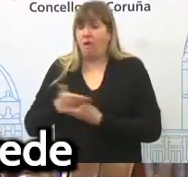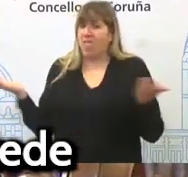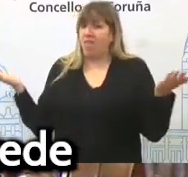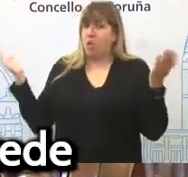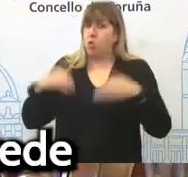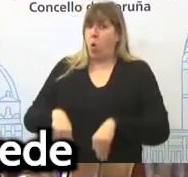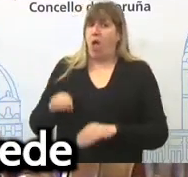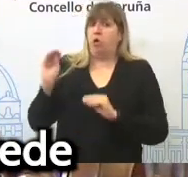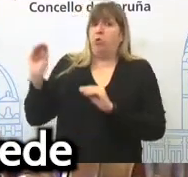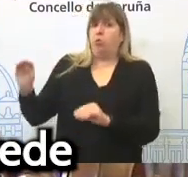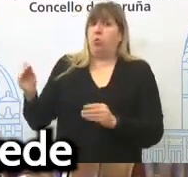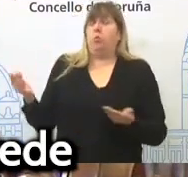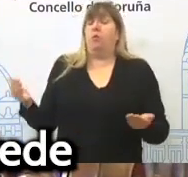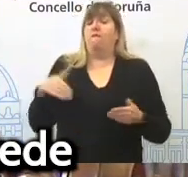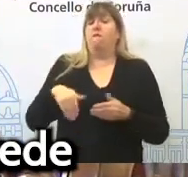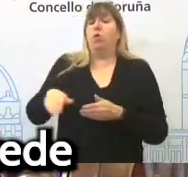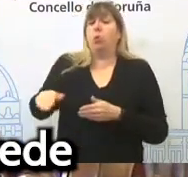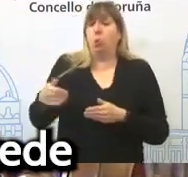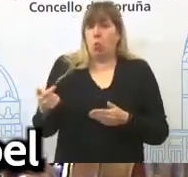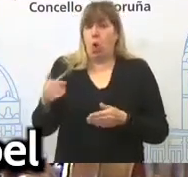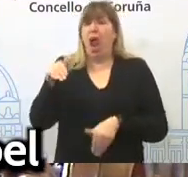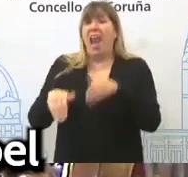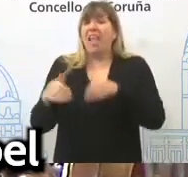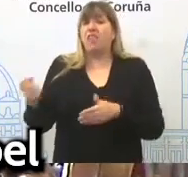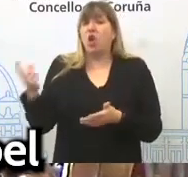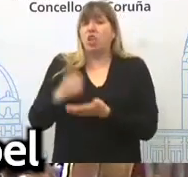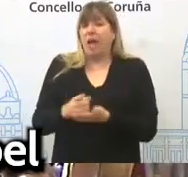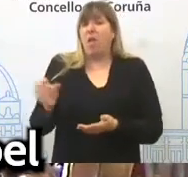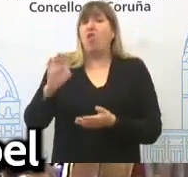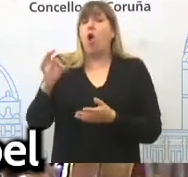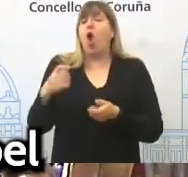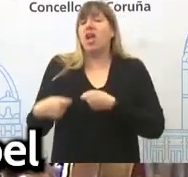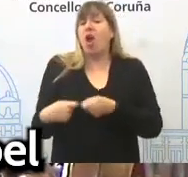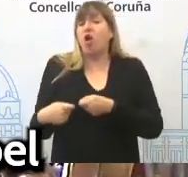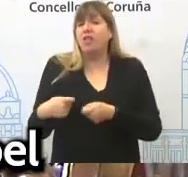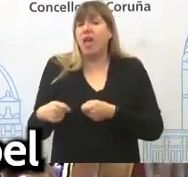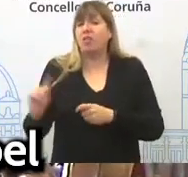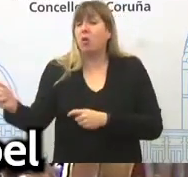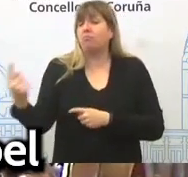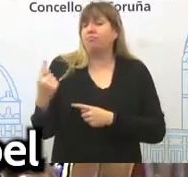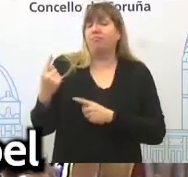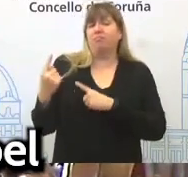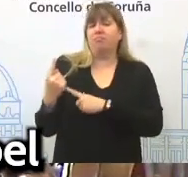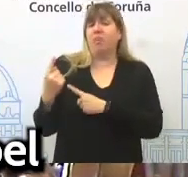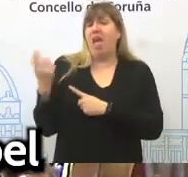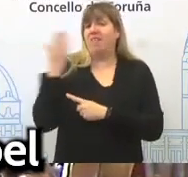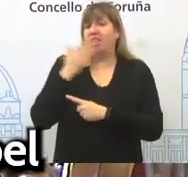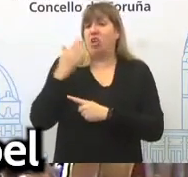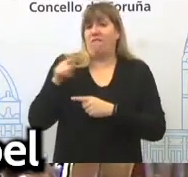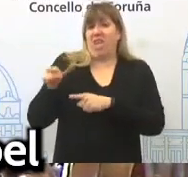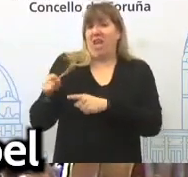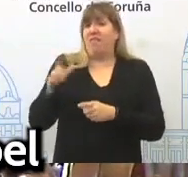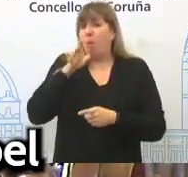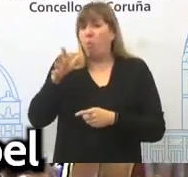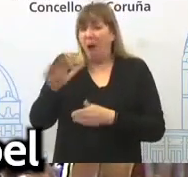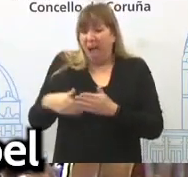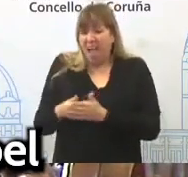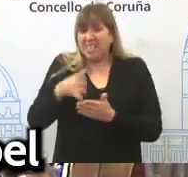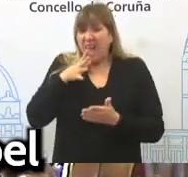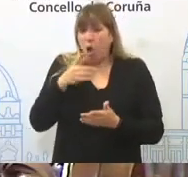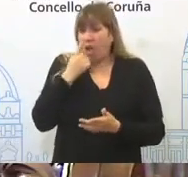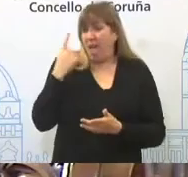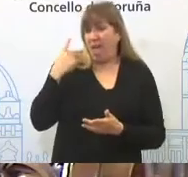presenta vostedes, senhora alcaldesa, na próxima negociación se un ano despois non moveu un papel para cumprir os